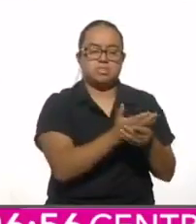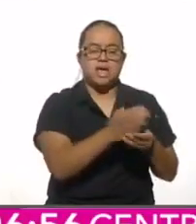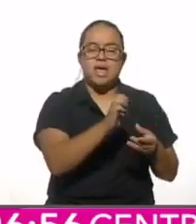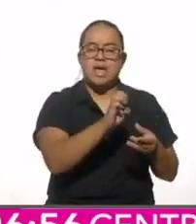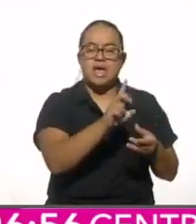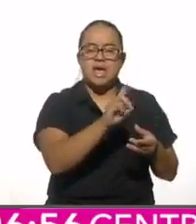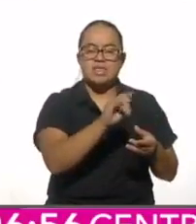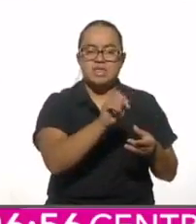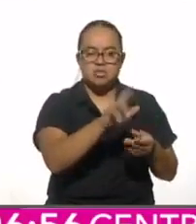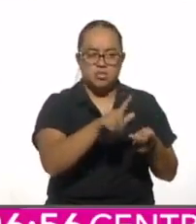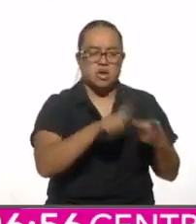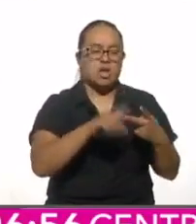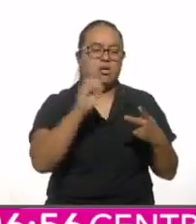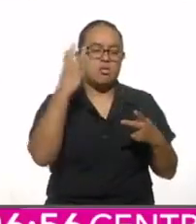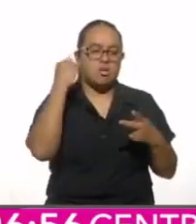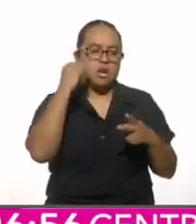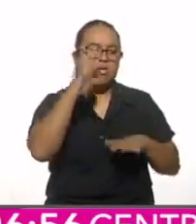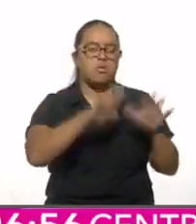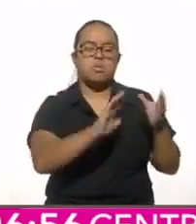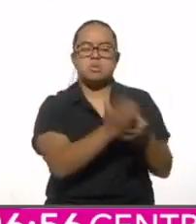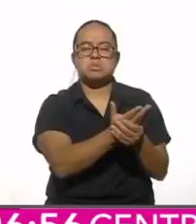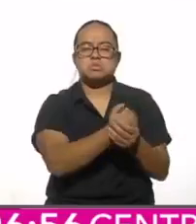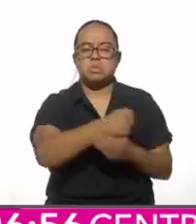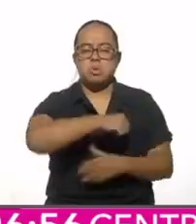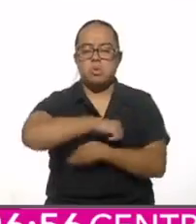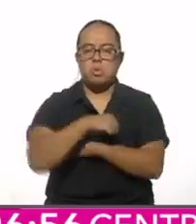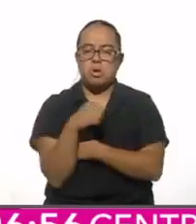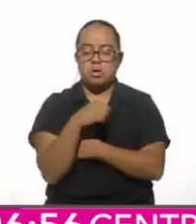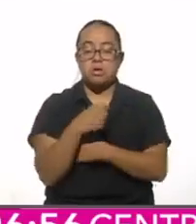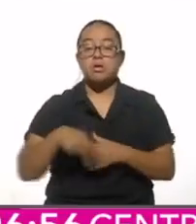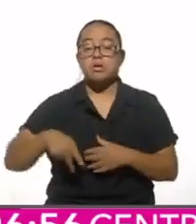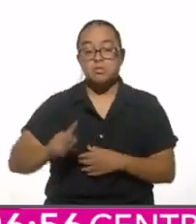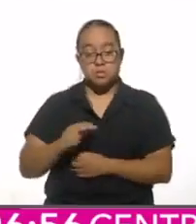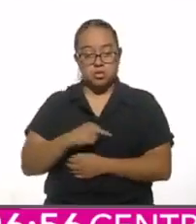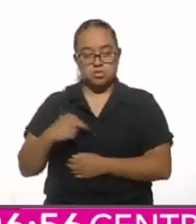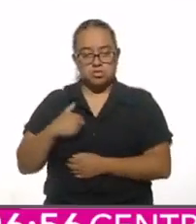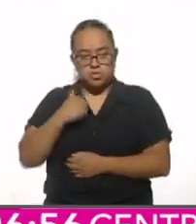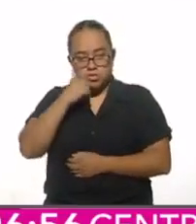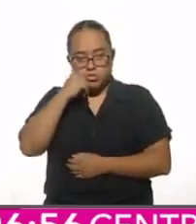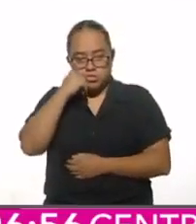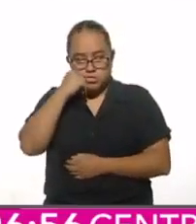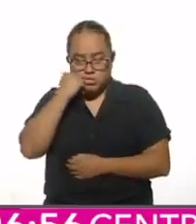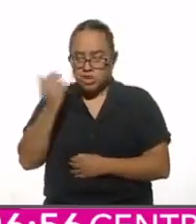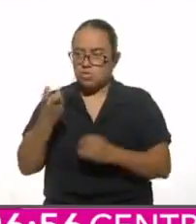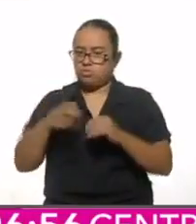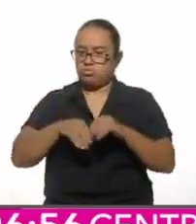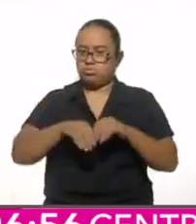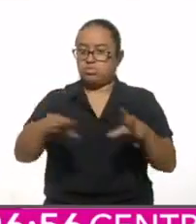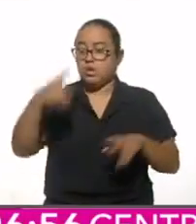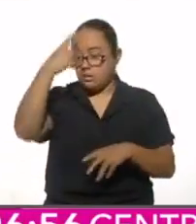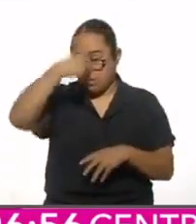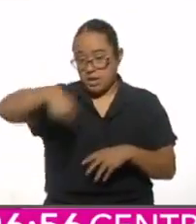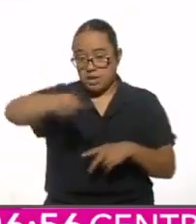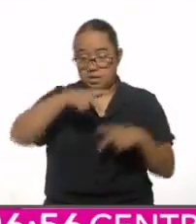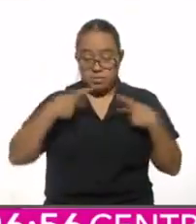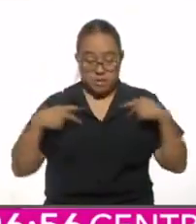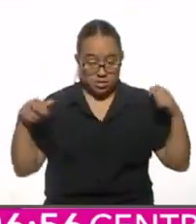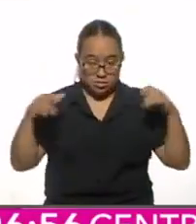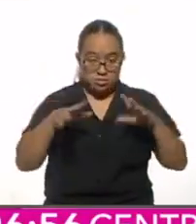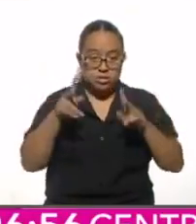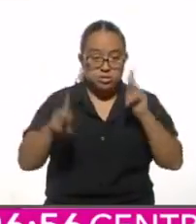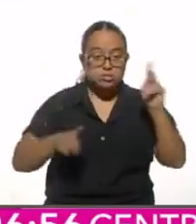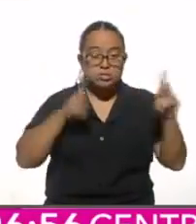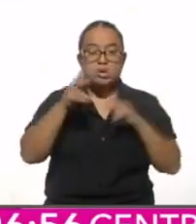la plataforma de radio, y, pues, nos gusta también como que estén en el espacio y que el público que nos visita las pueda